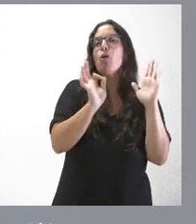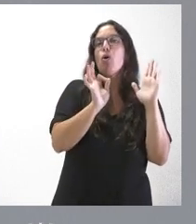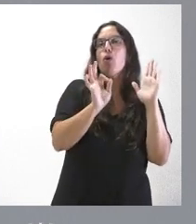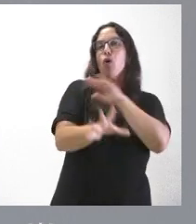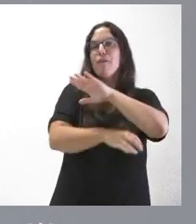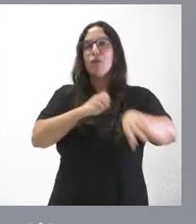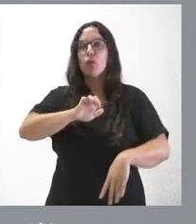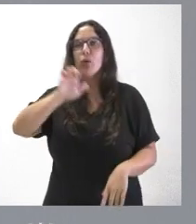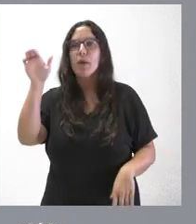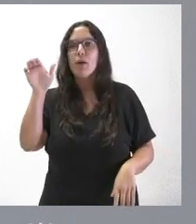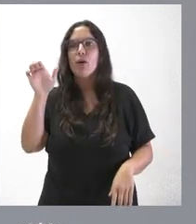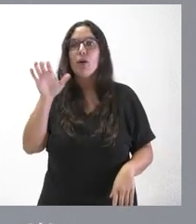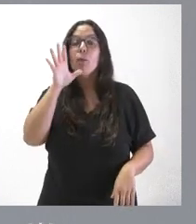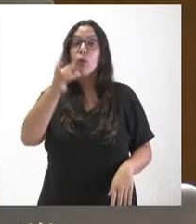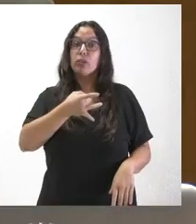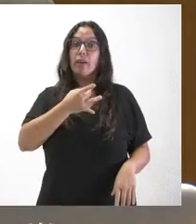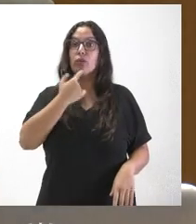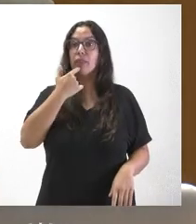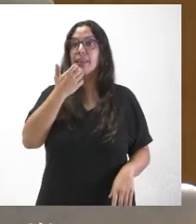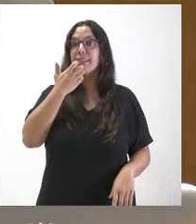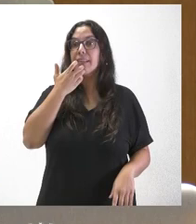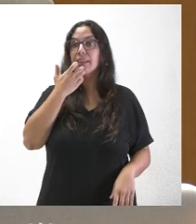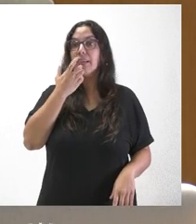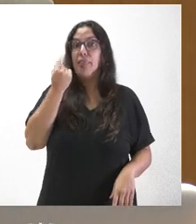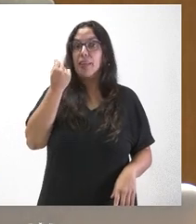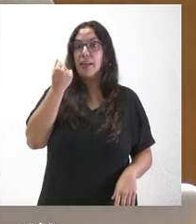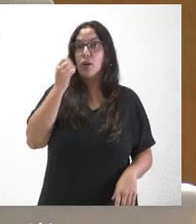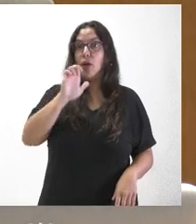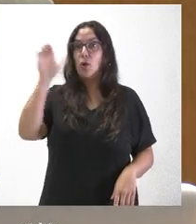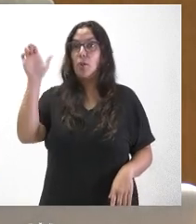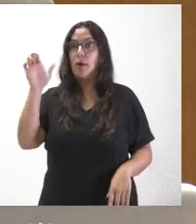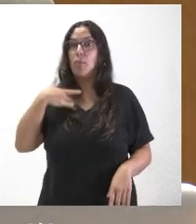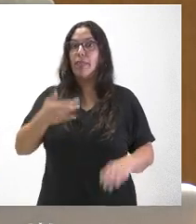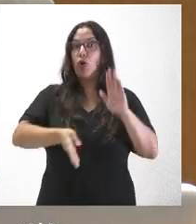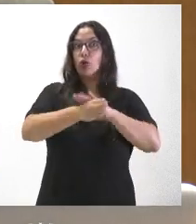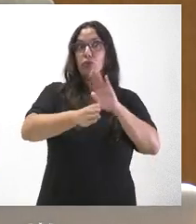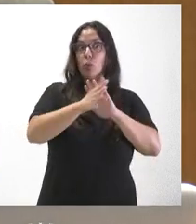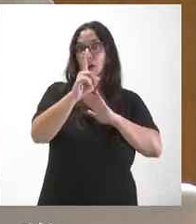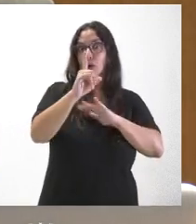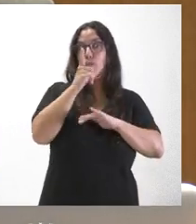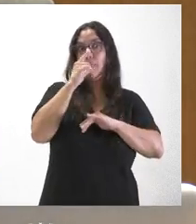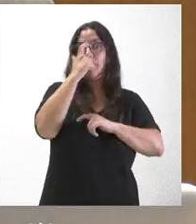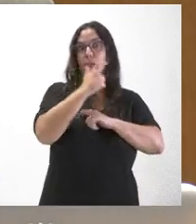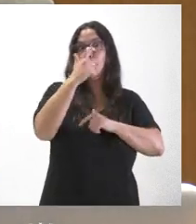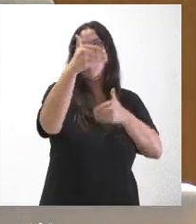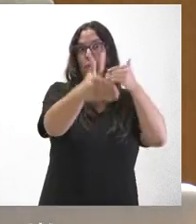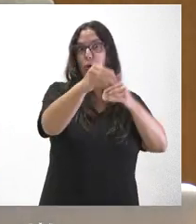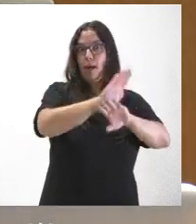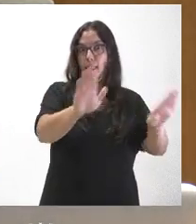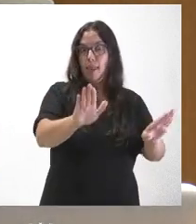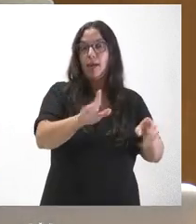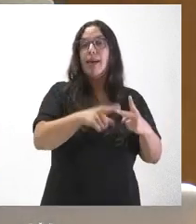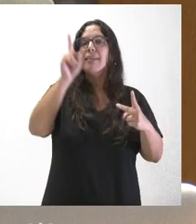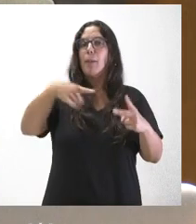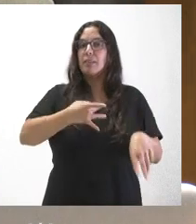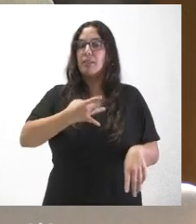los fondos europeos, porque los sindicatos dicen que, claro, si el dinero viene de Europa igual no garantiza la continuidad de estos trabajadores. Y también el sindicato ha